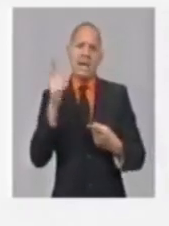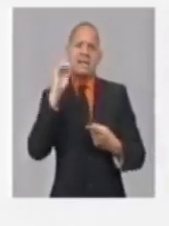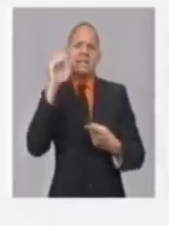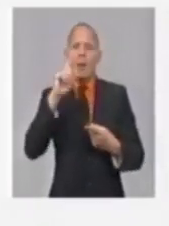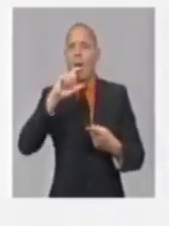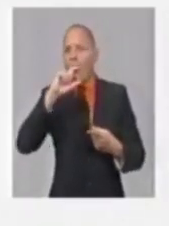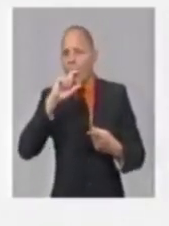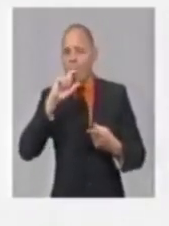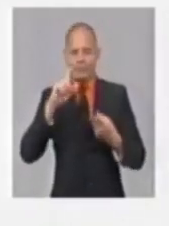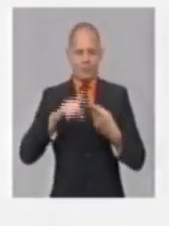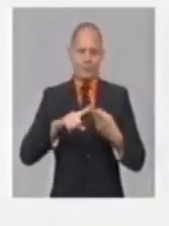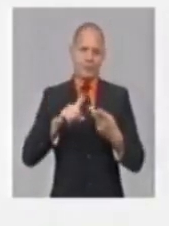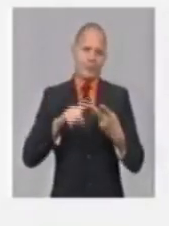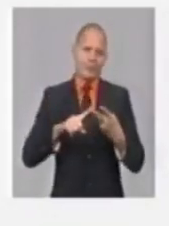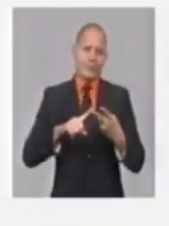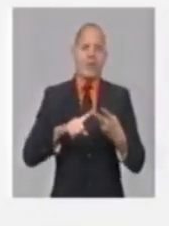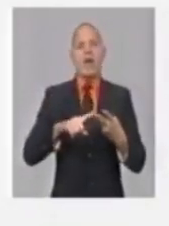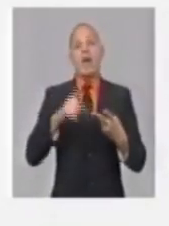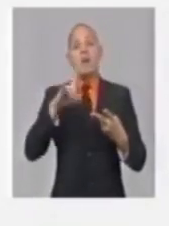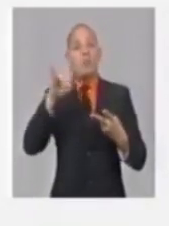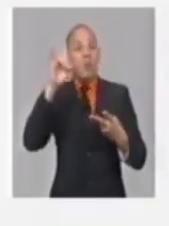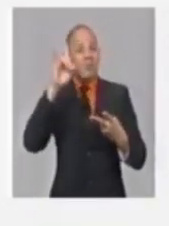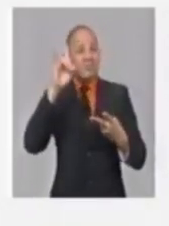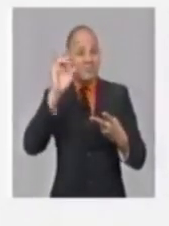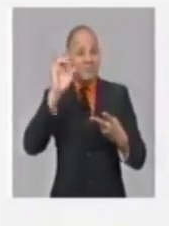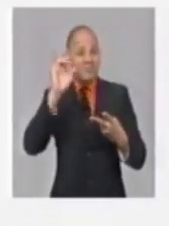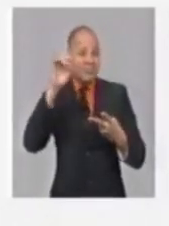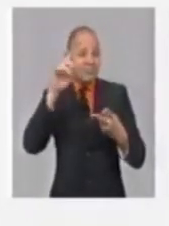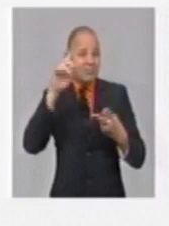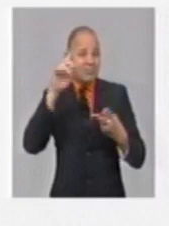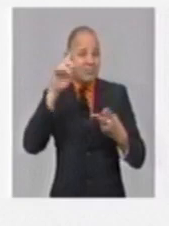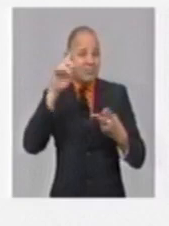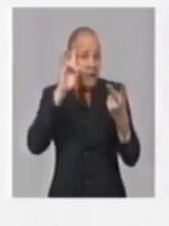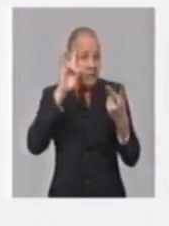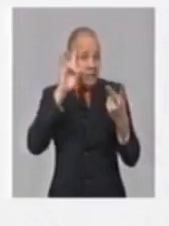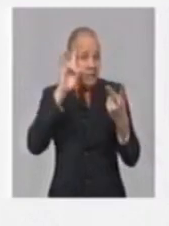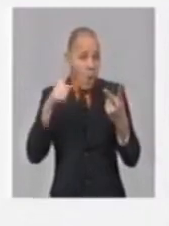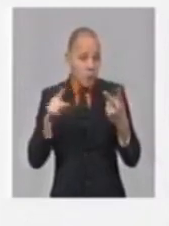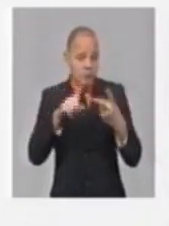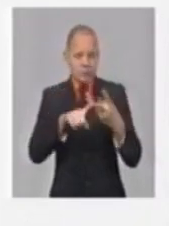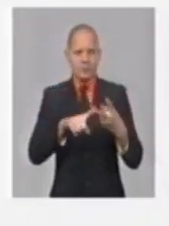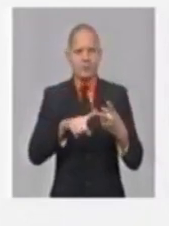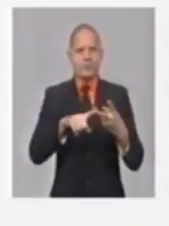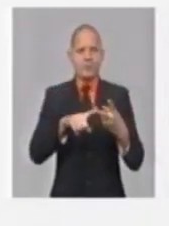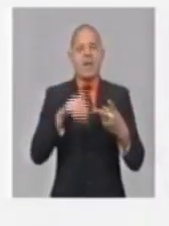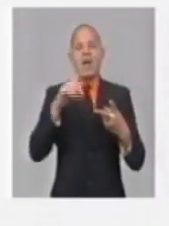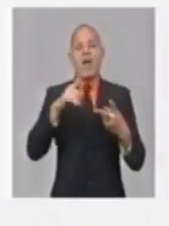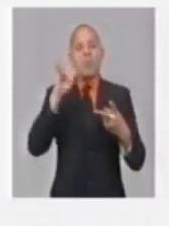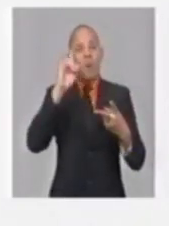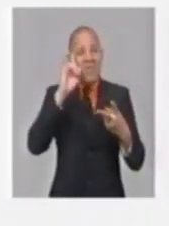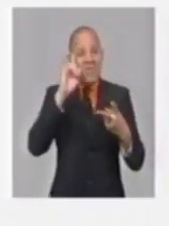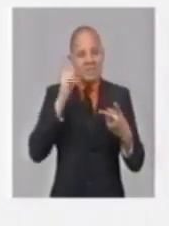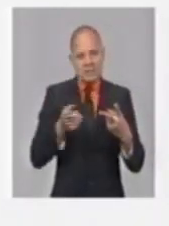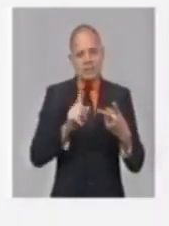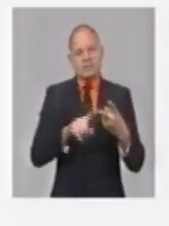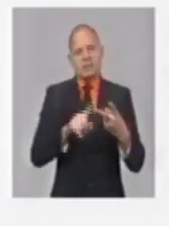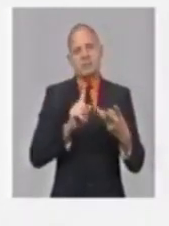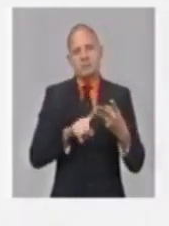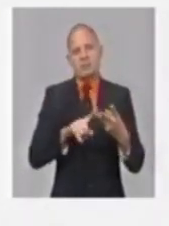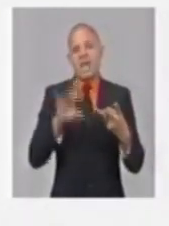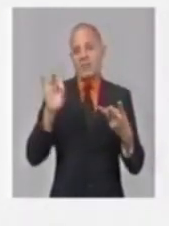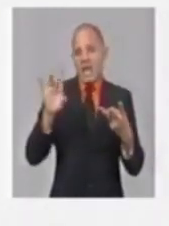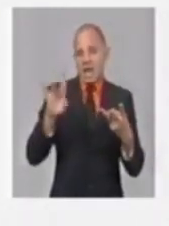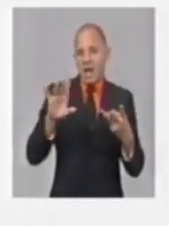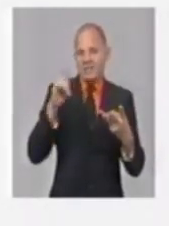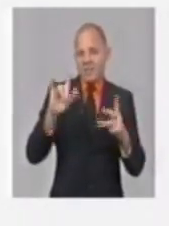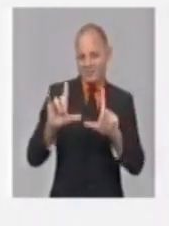compotas, de la carne de res que se le entrega a los niños o el picadillo de res, la leche fluida, el yogur natural